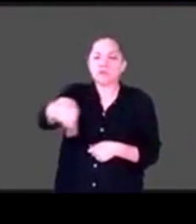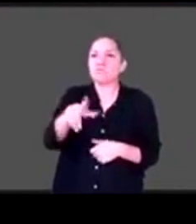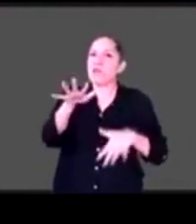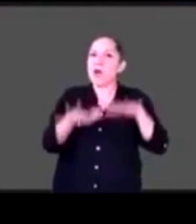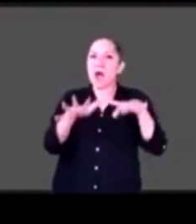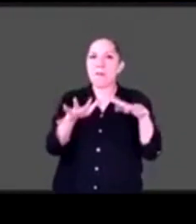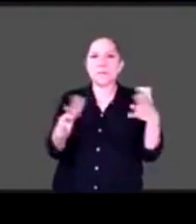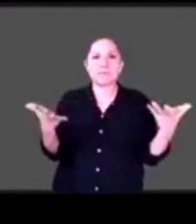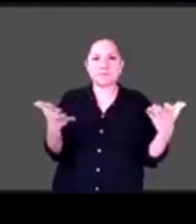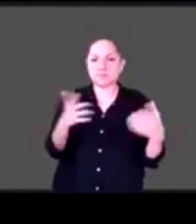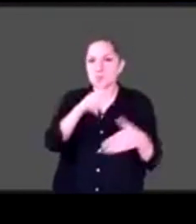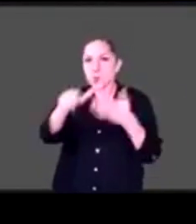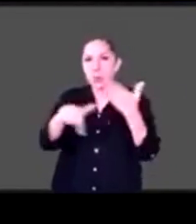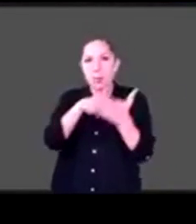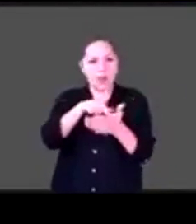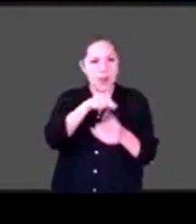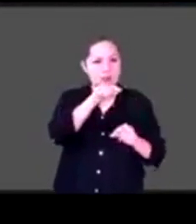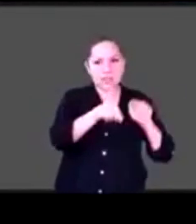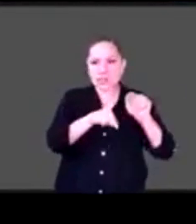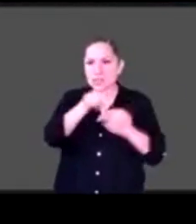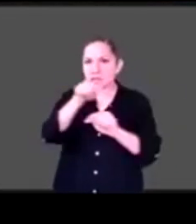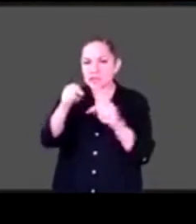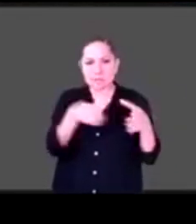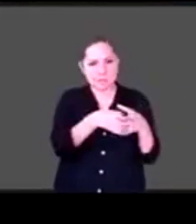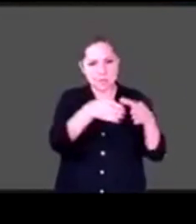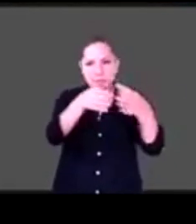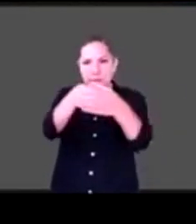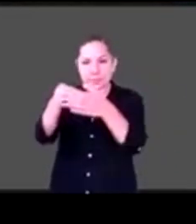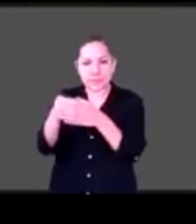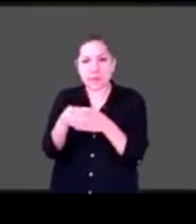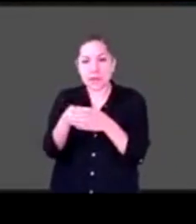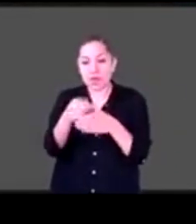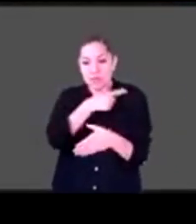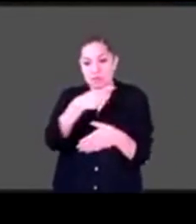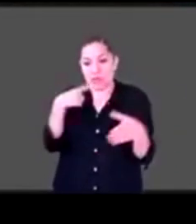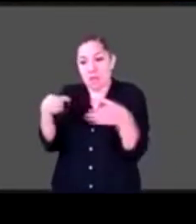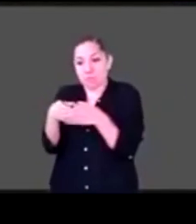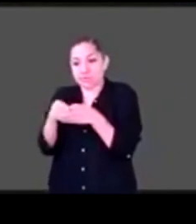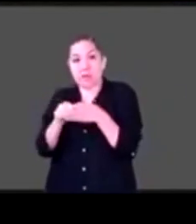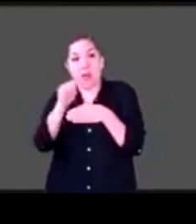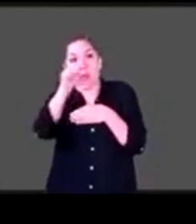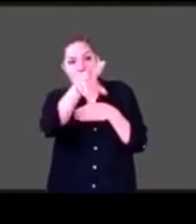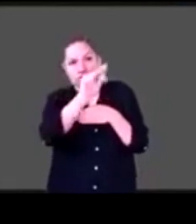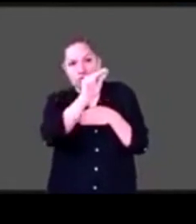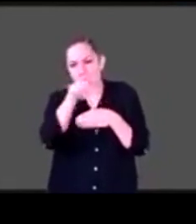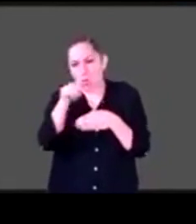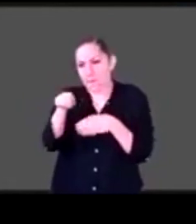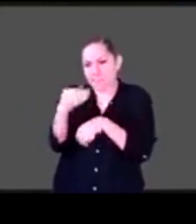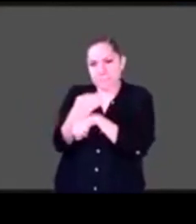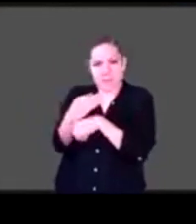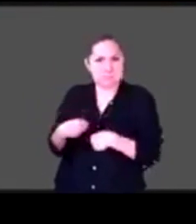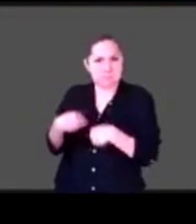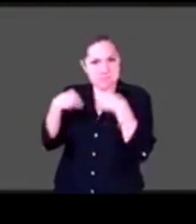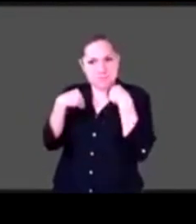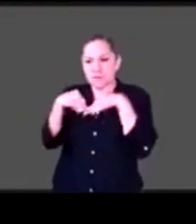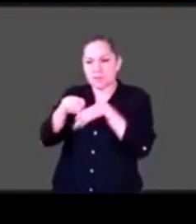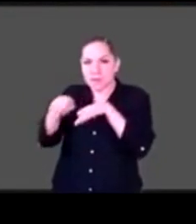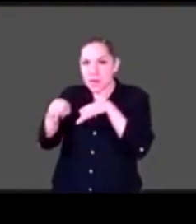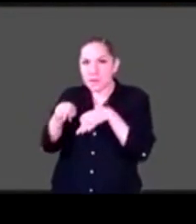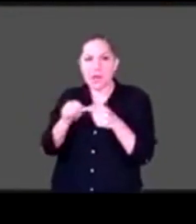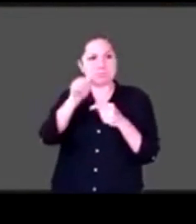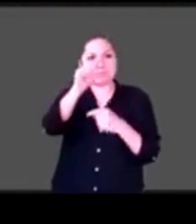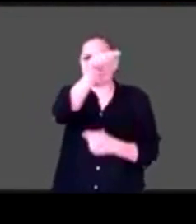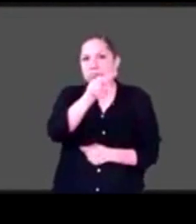lado, se impide la movilidad nuevamente, ¿no? Y esto va haciendo que la exclusión sea cada vez